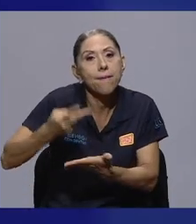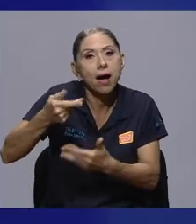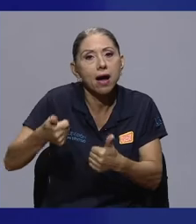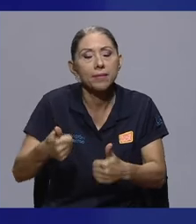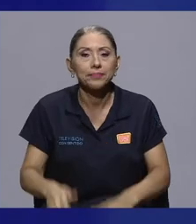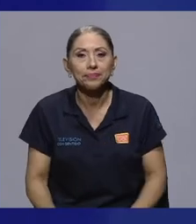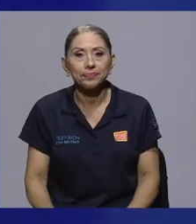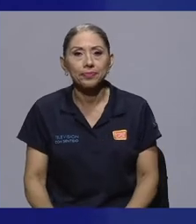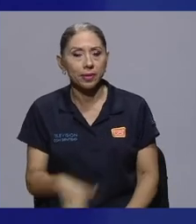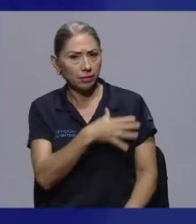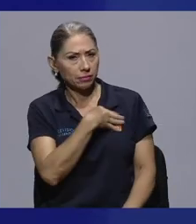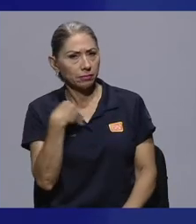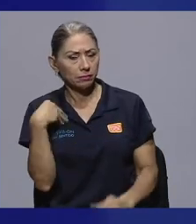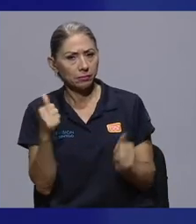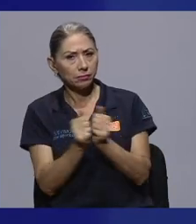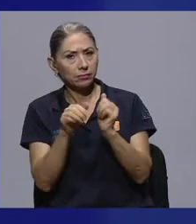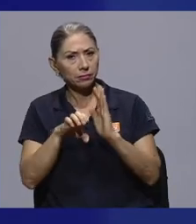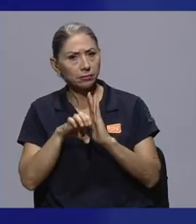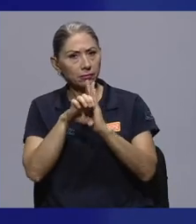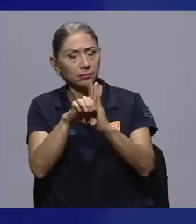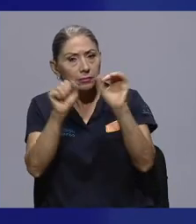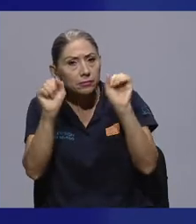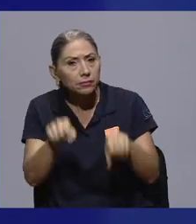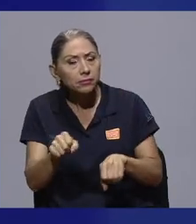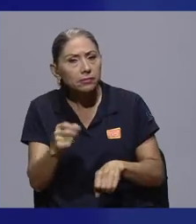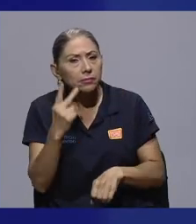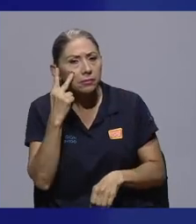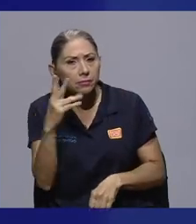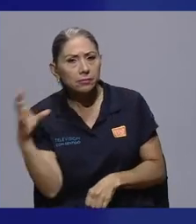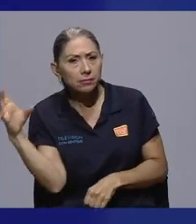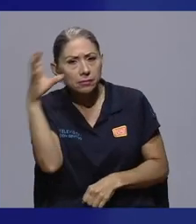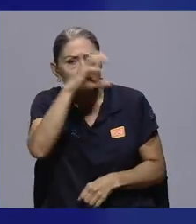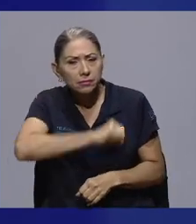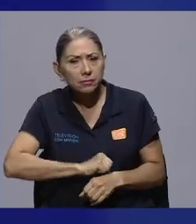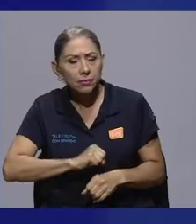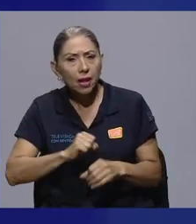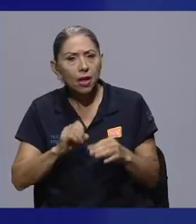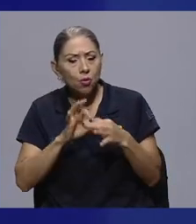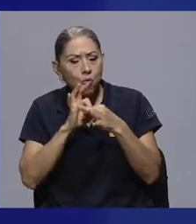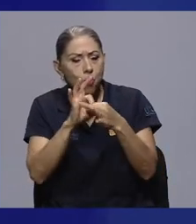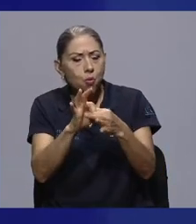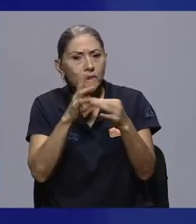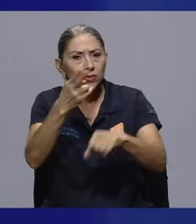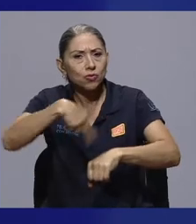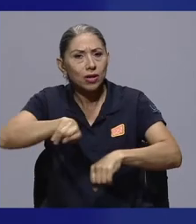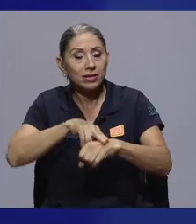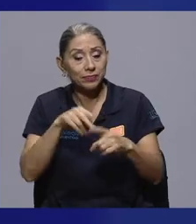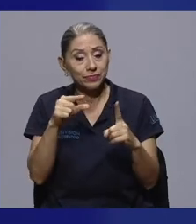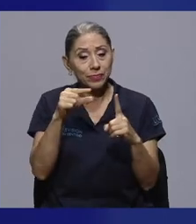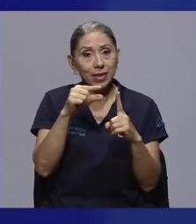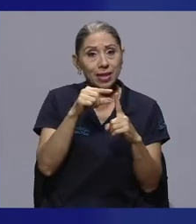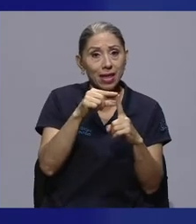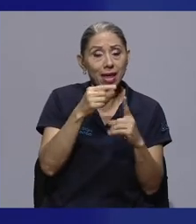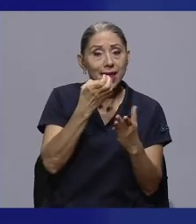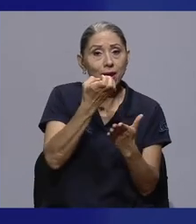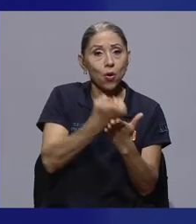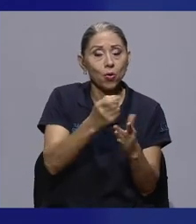gustaría también que con ejemplos pudiéramos ver esa conexión orgánica que existe entre el concepto de economía circular